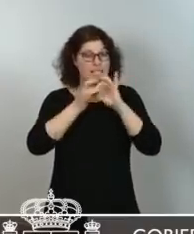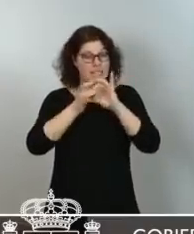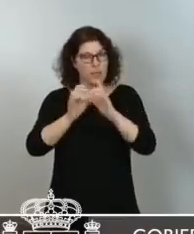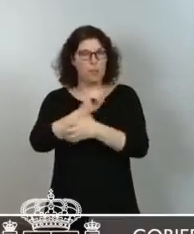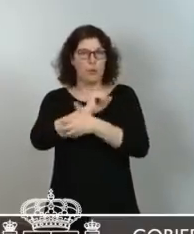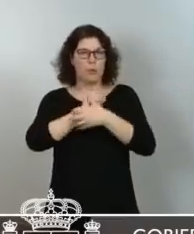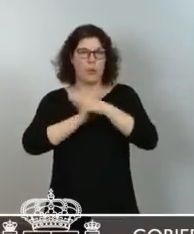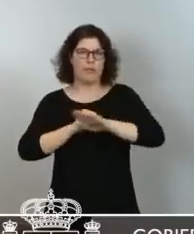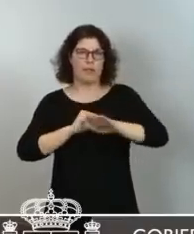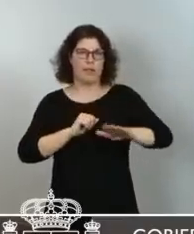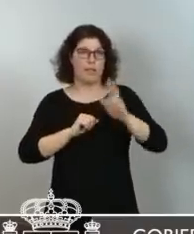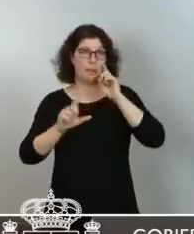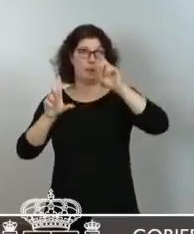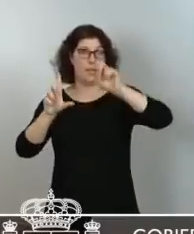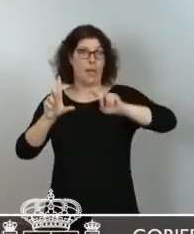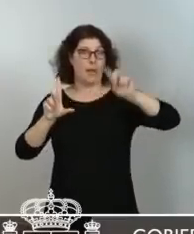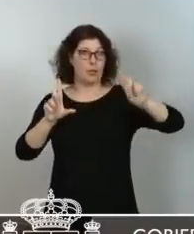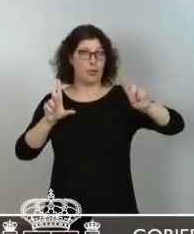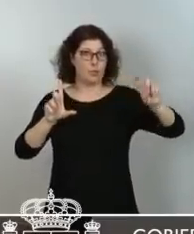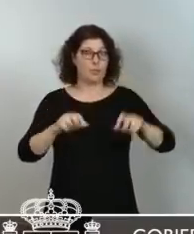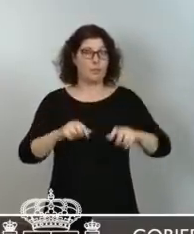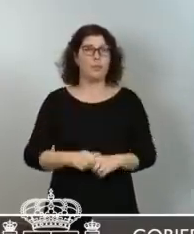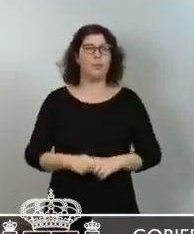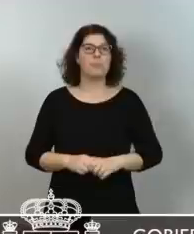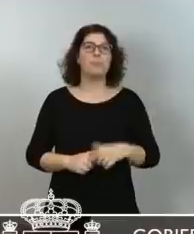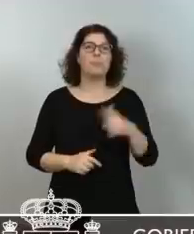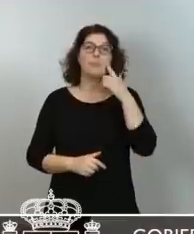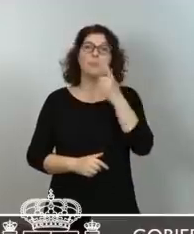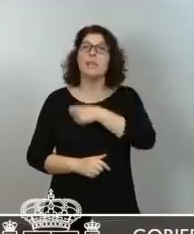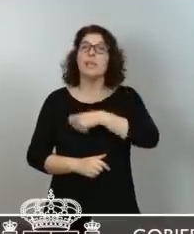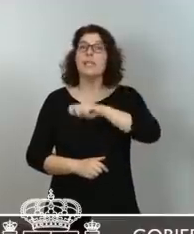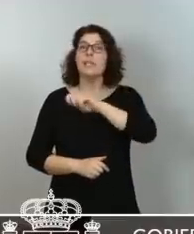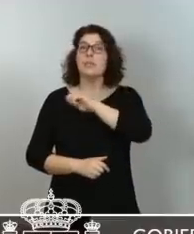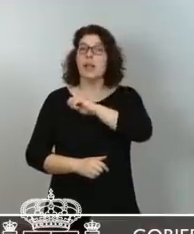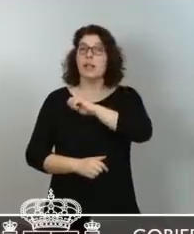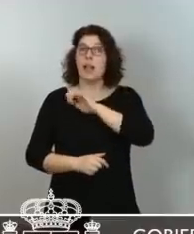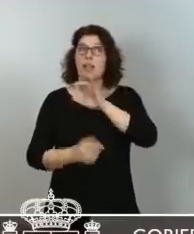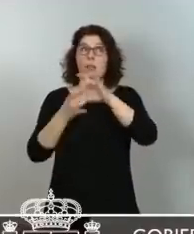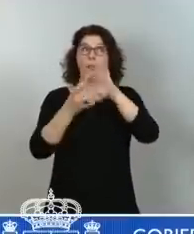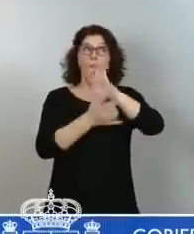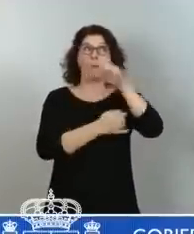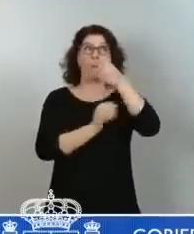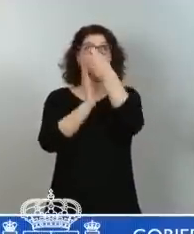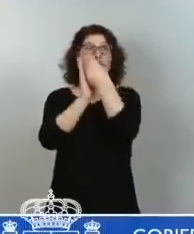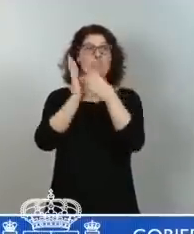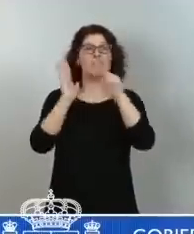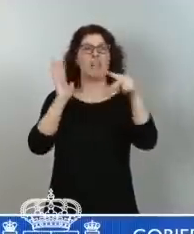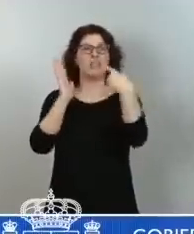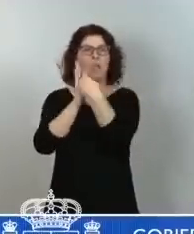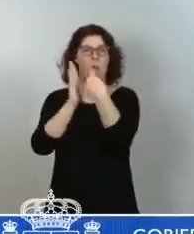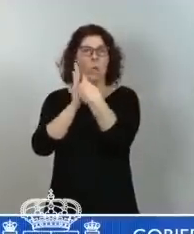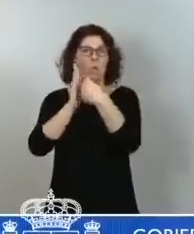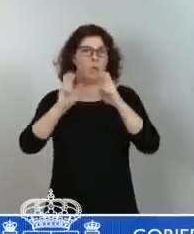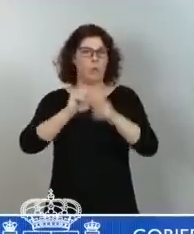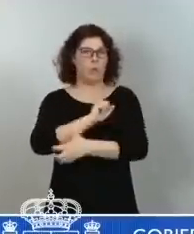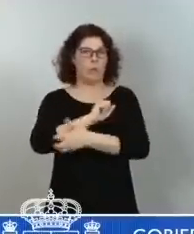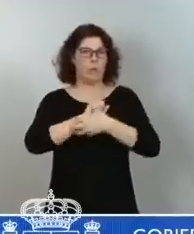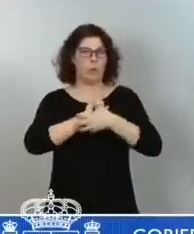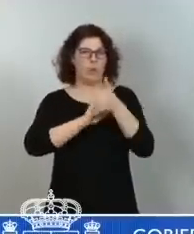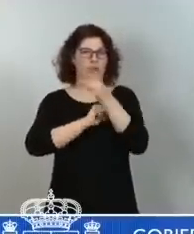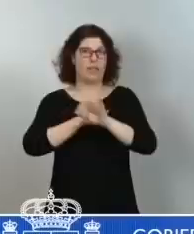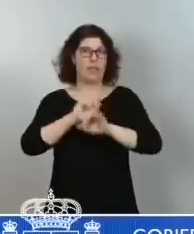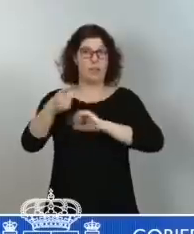gráfico, España ocupa el segundo lugar en Europa en tasa de pobreza infantil solamente por detrás de Rumanía.